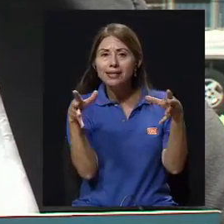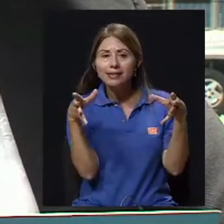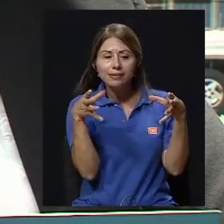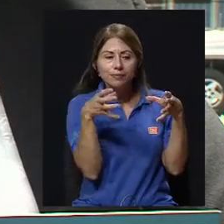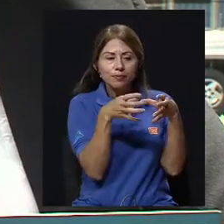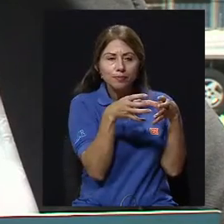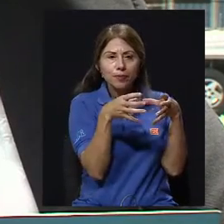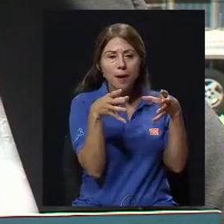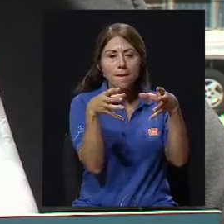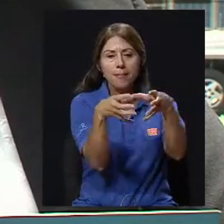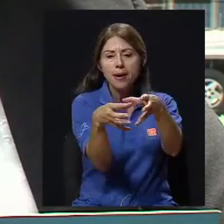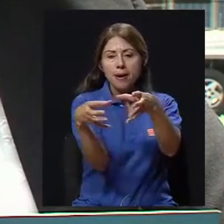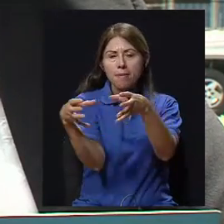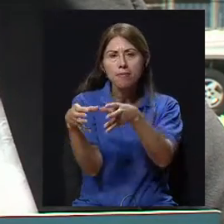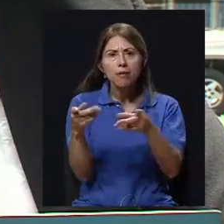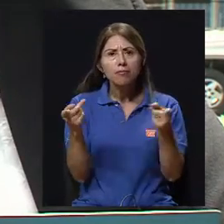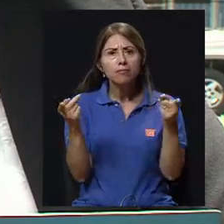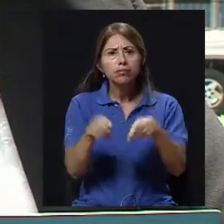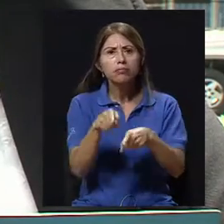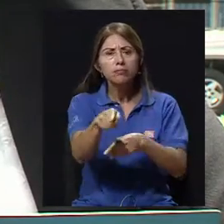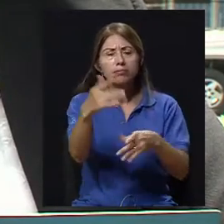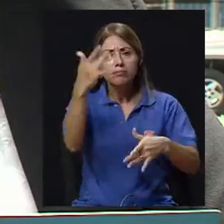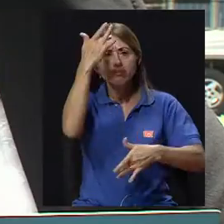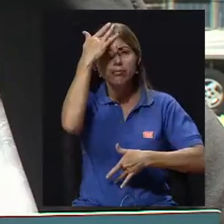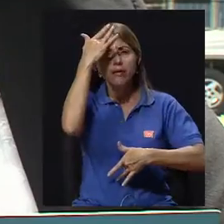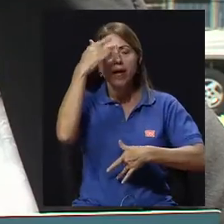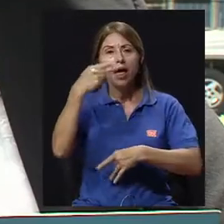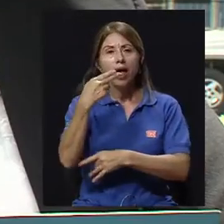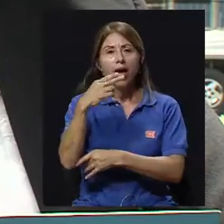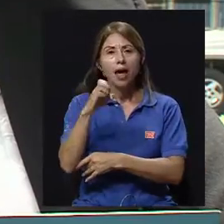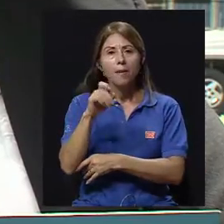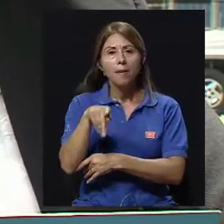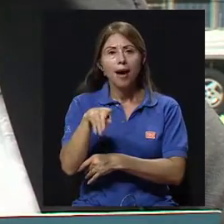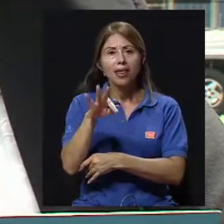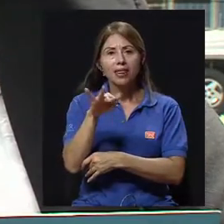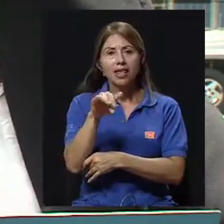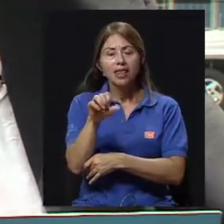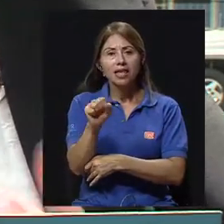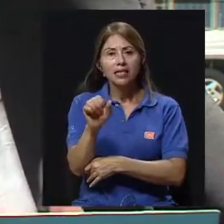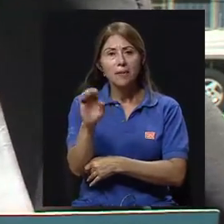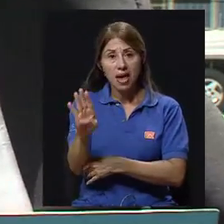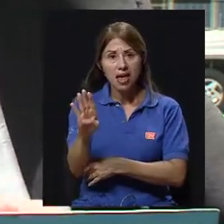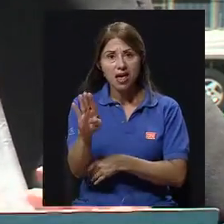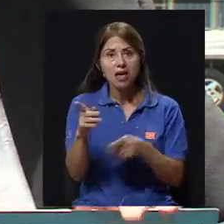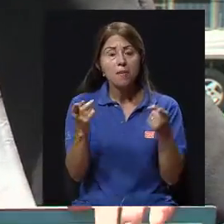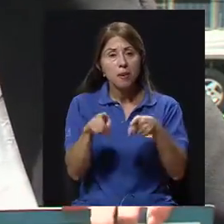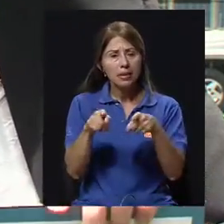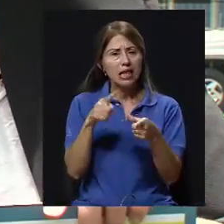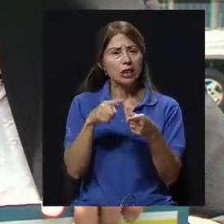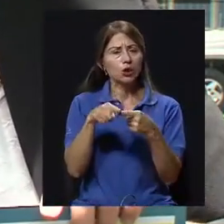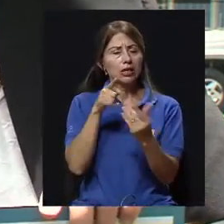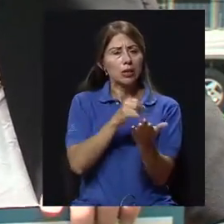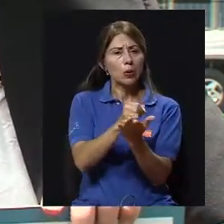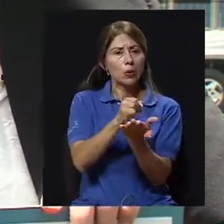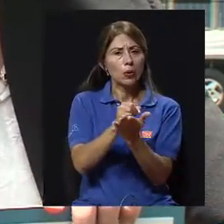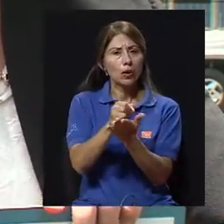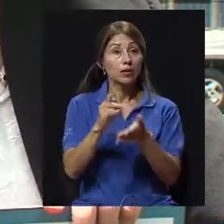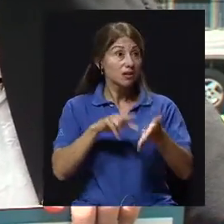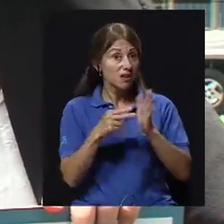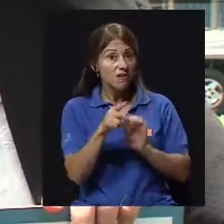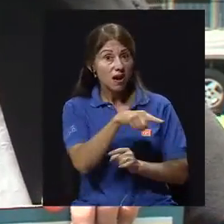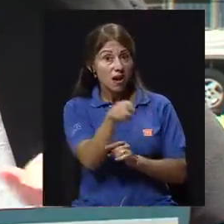que se estudiaron porque tenían una altísima incidencia de hepatitis B. ¿Eran más vulnerables, por decirlo de alguna manera, doctora?